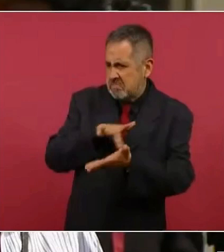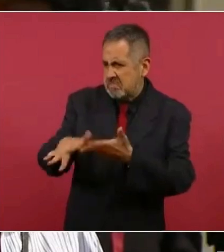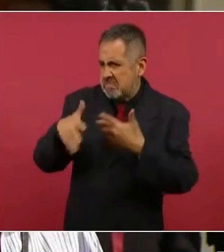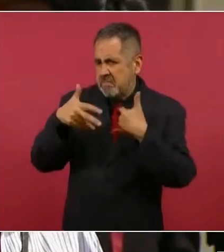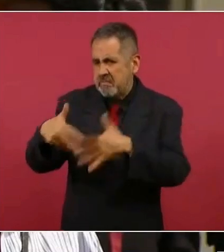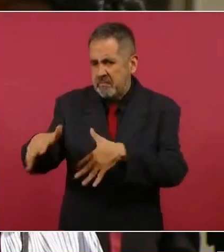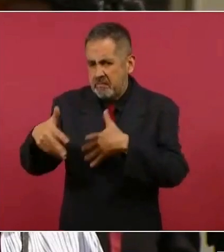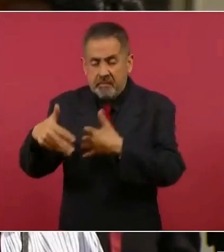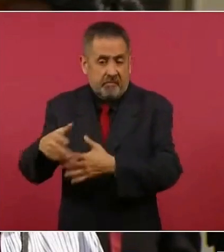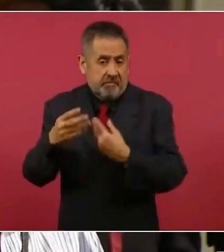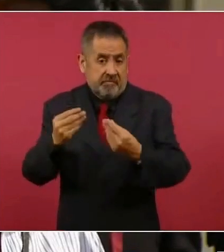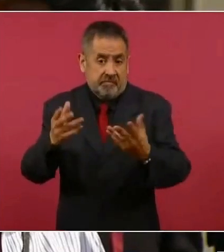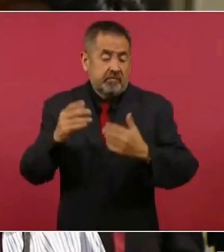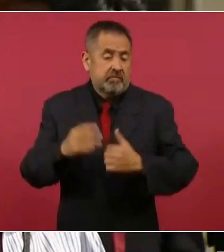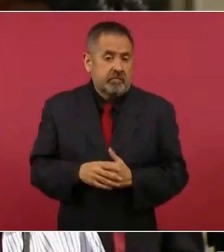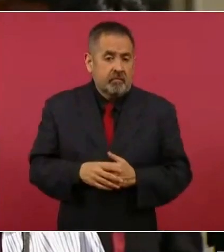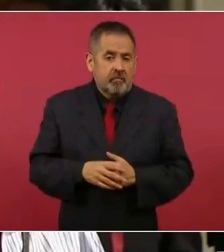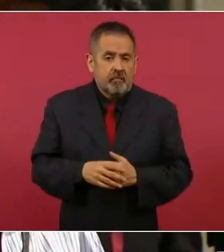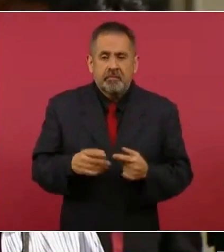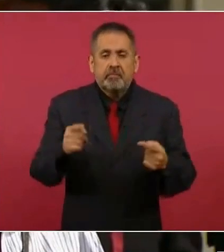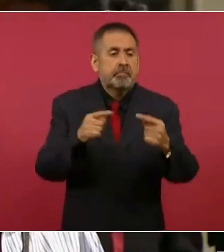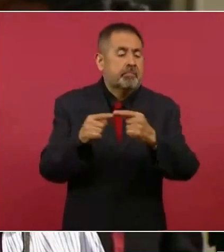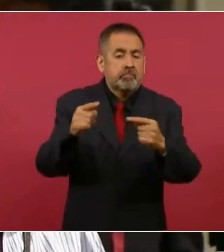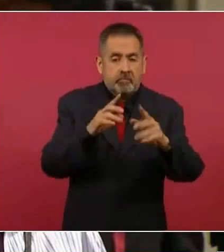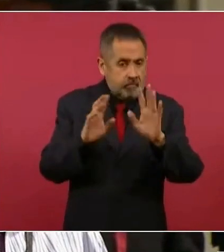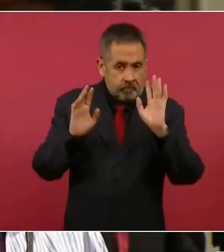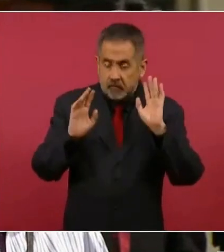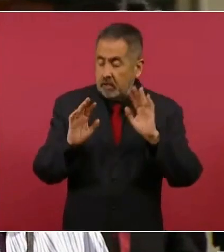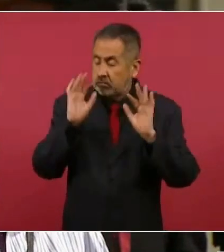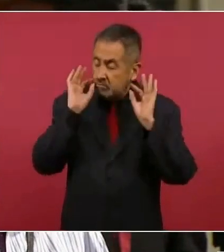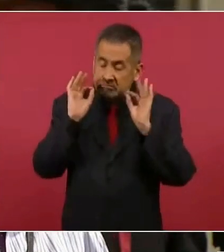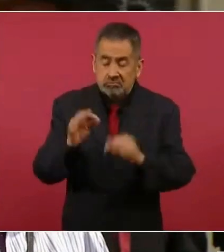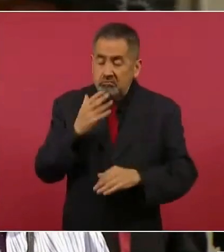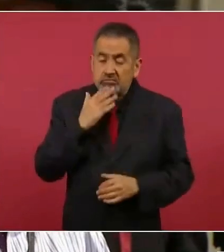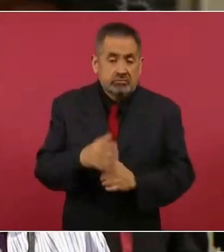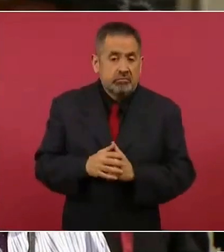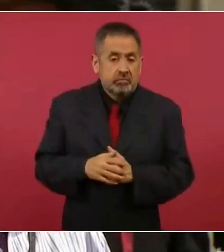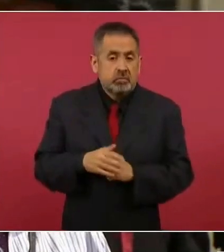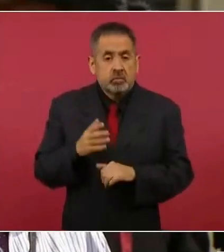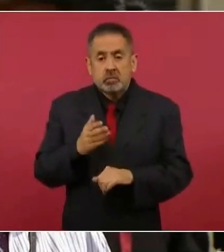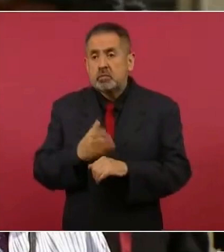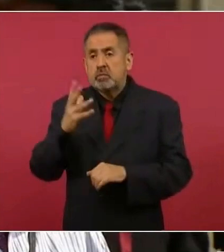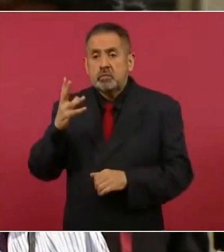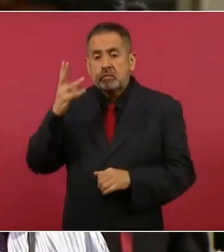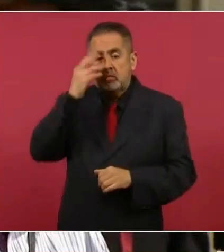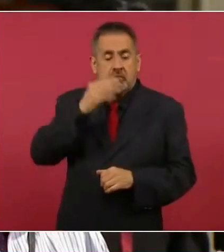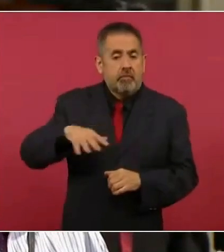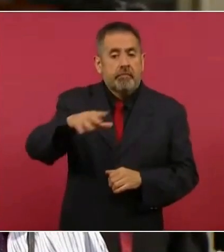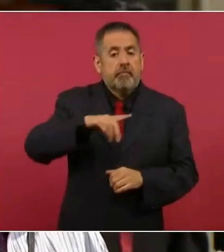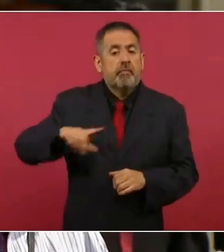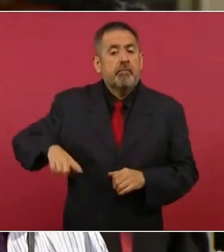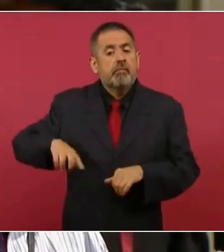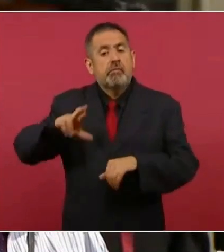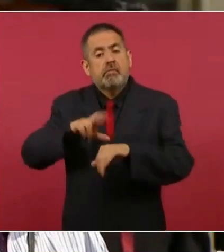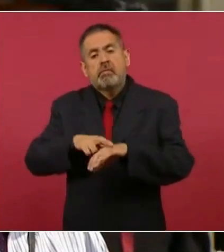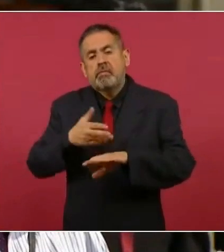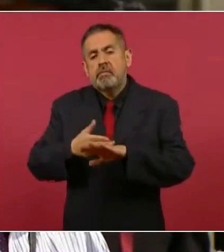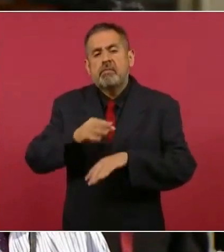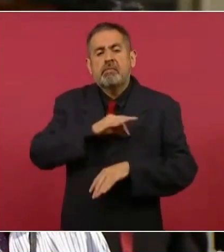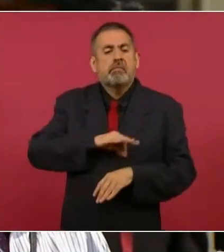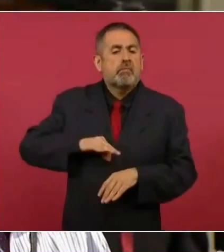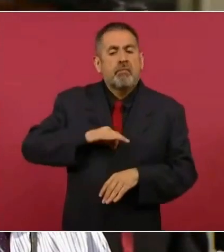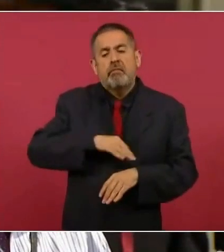muchos comentarios sobre eso entre la gente que estuvo por acá. Muy bonito, el gobernador feliz,